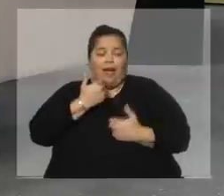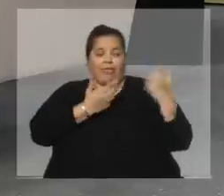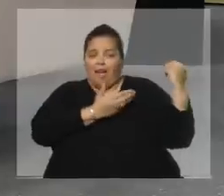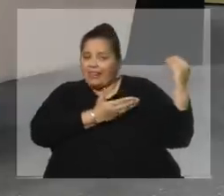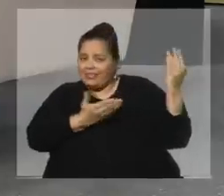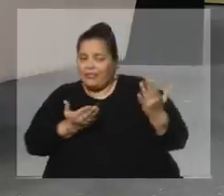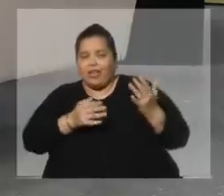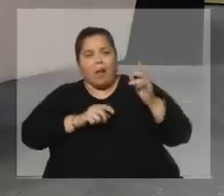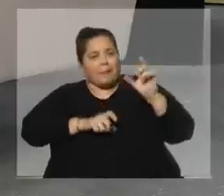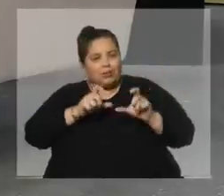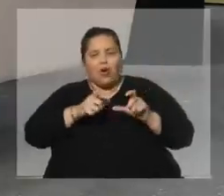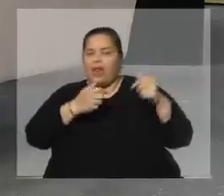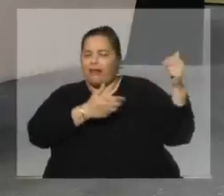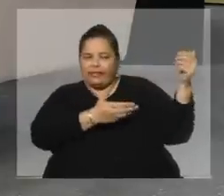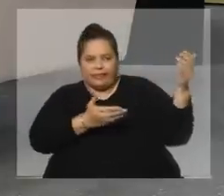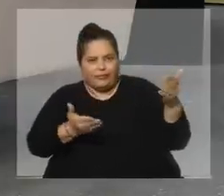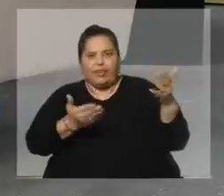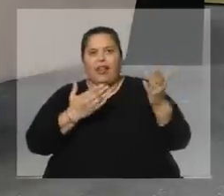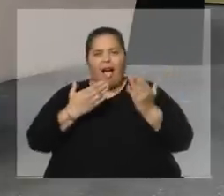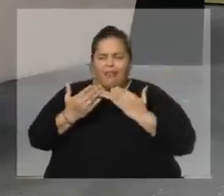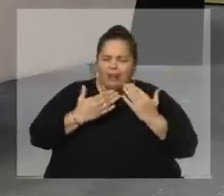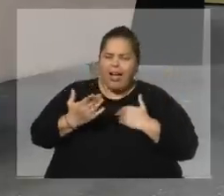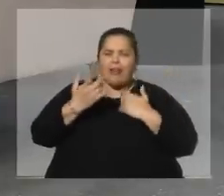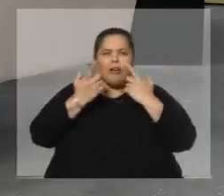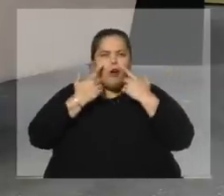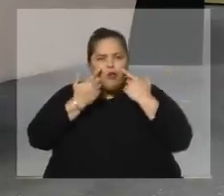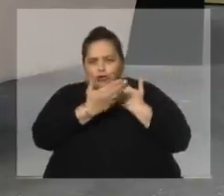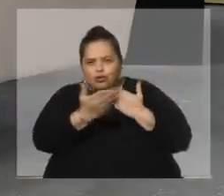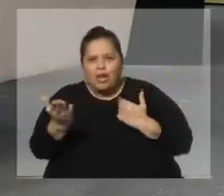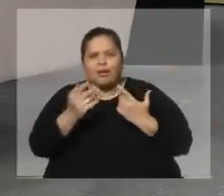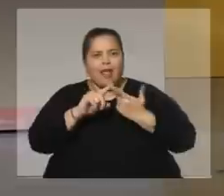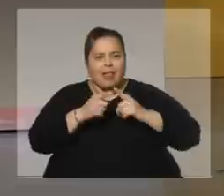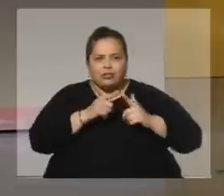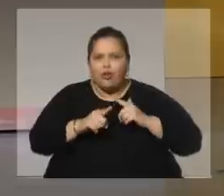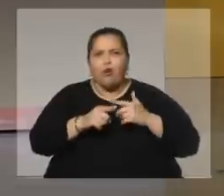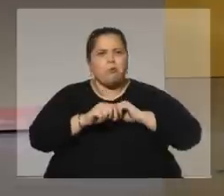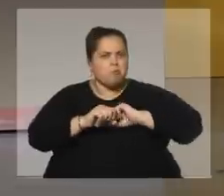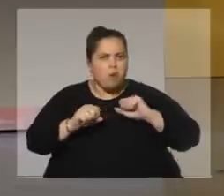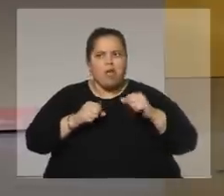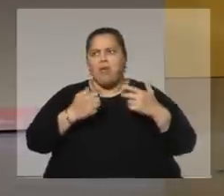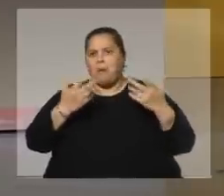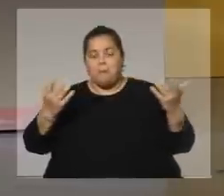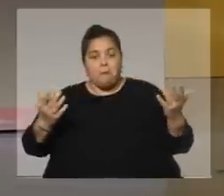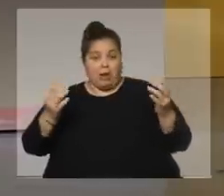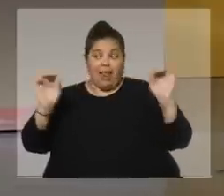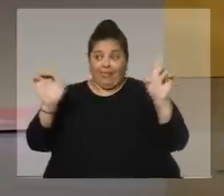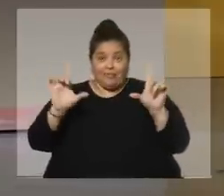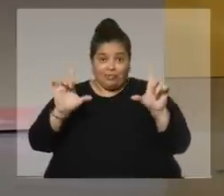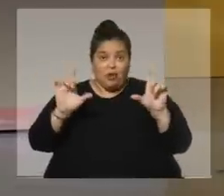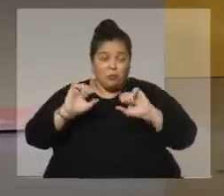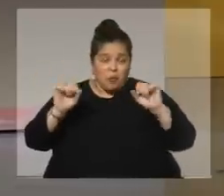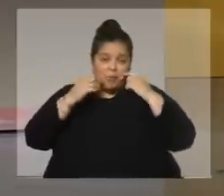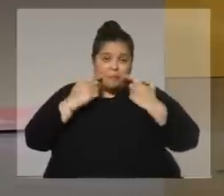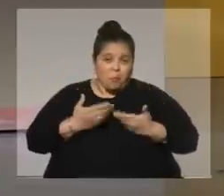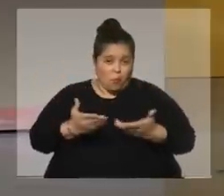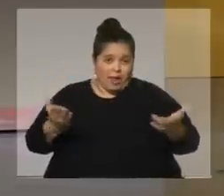conocer la gente, conocer y establecer un tipo de relación que le permita, a nivel de la televisión, es decir,